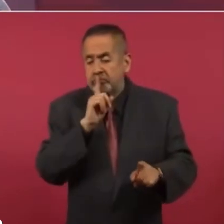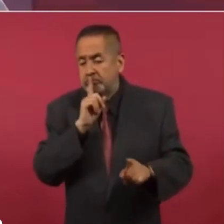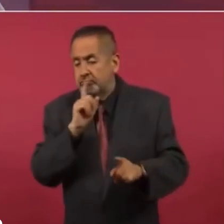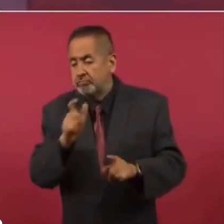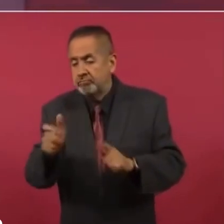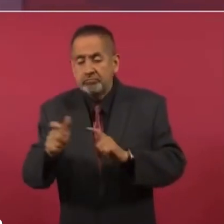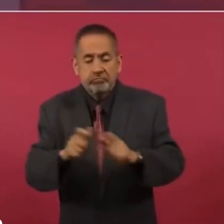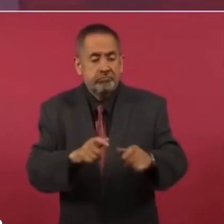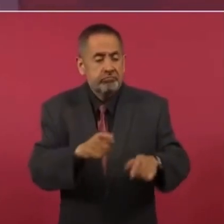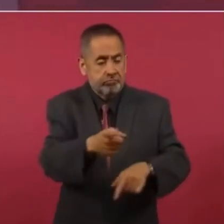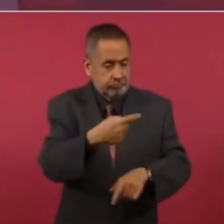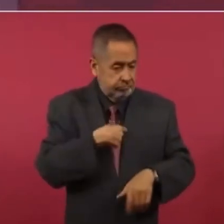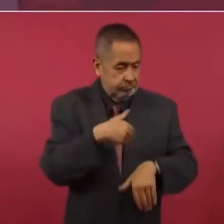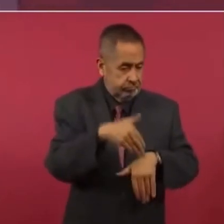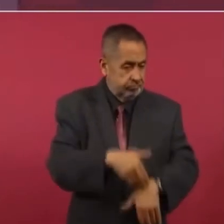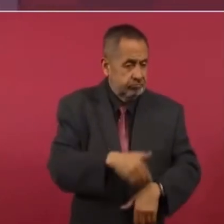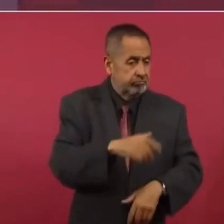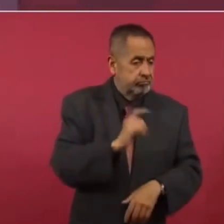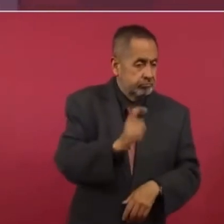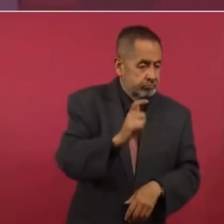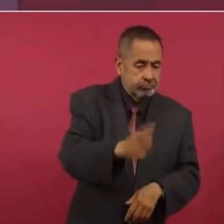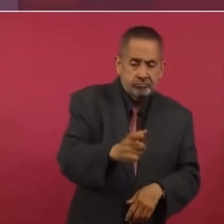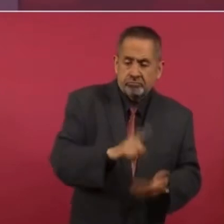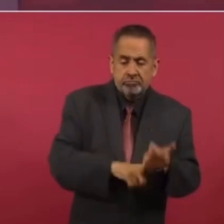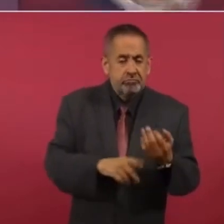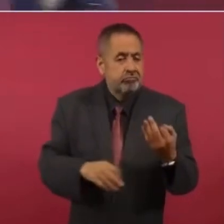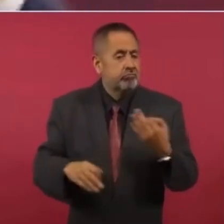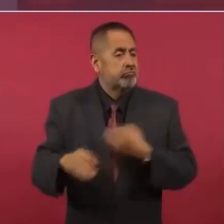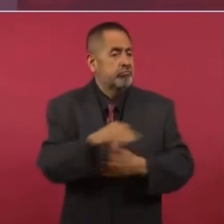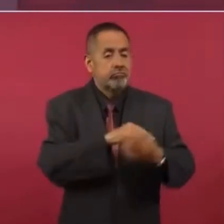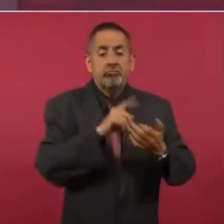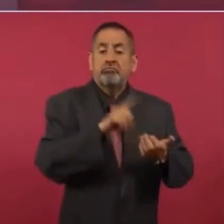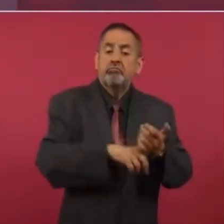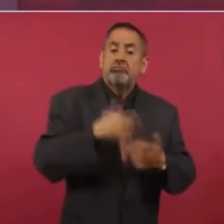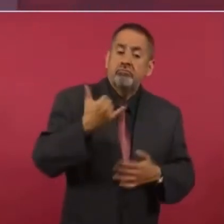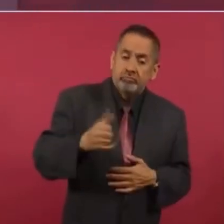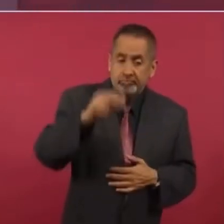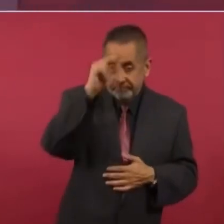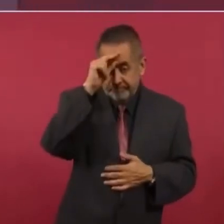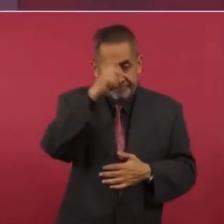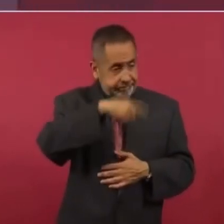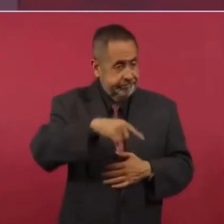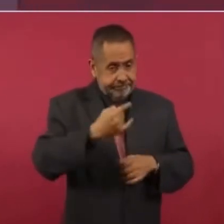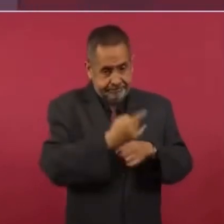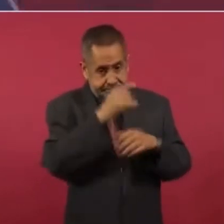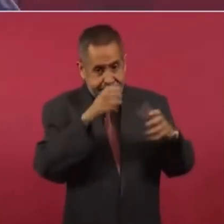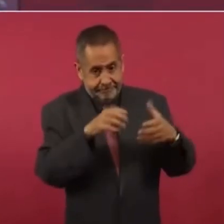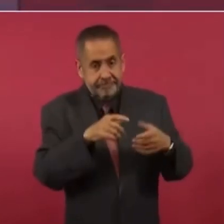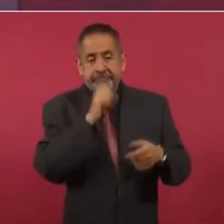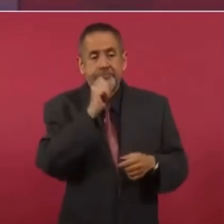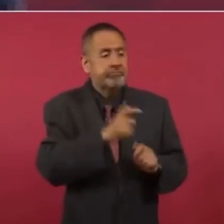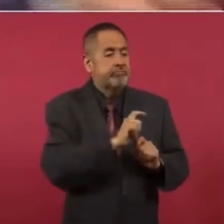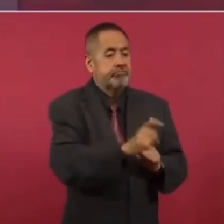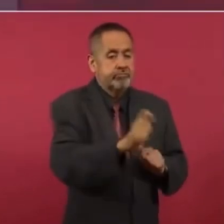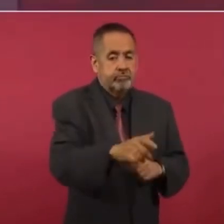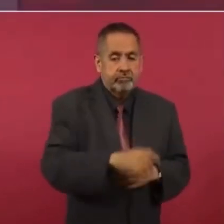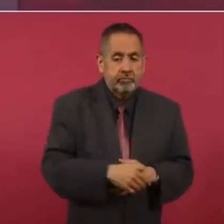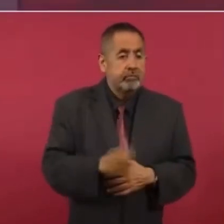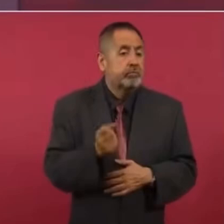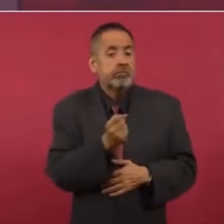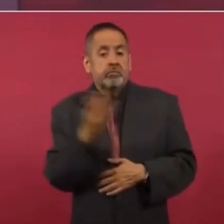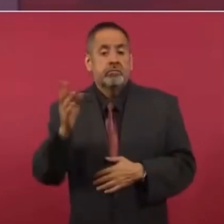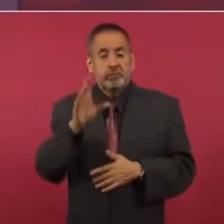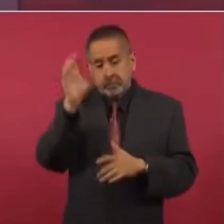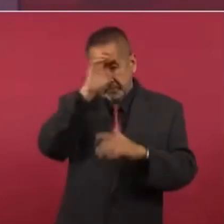alquilaron a los intelectuales, bueno, hasta los científicos.